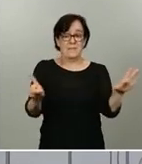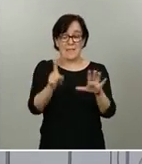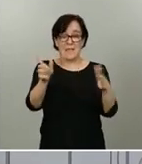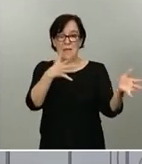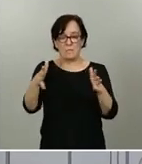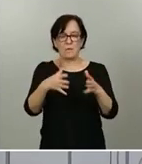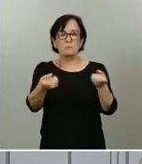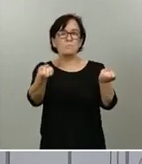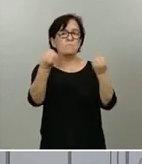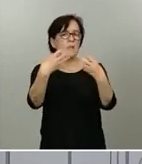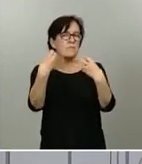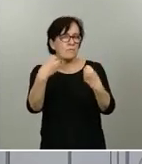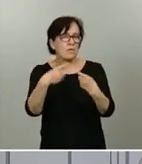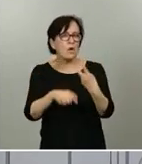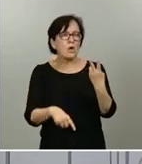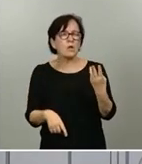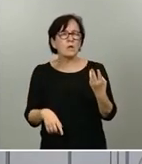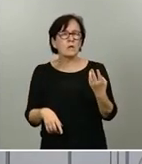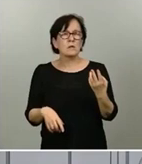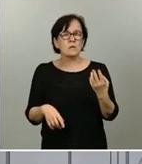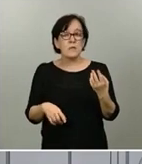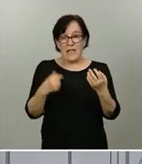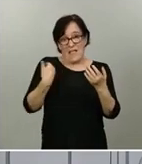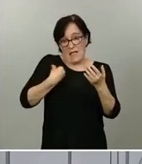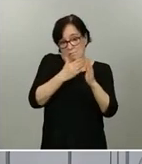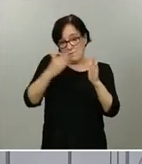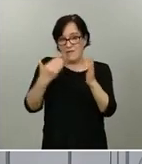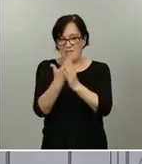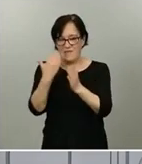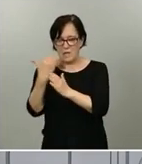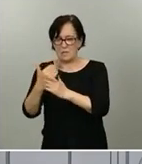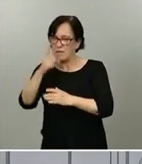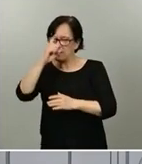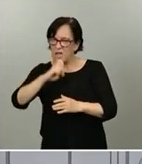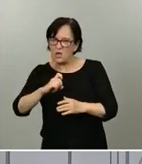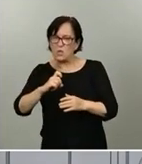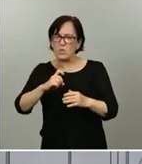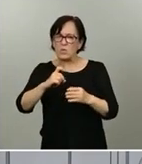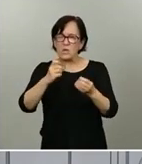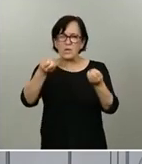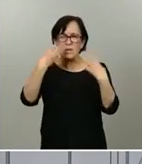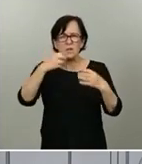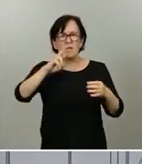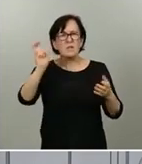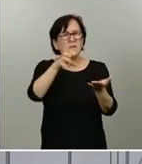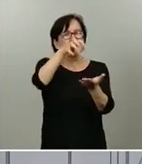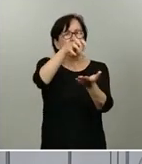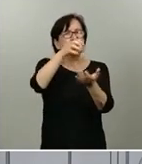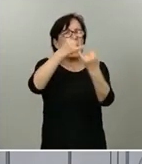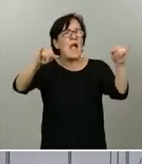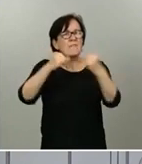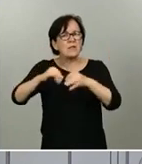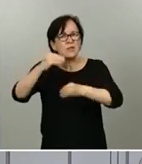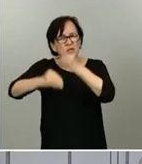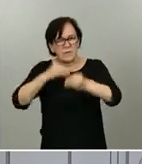sobre, bueno, a lo largo de esos días, yo creo que recordarán que se tuvo información sobre una serie de eventos que se produjeron en